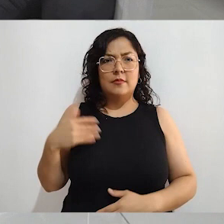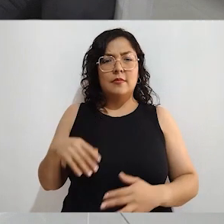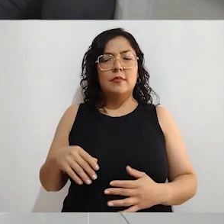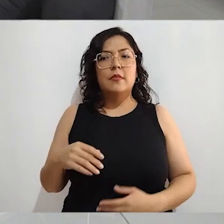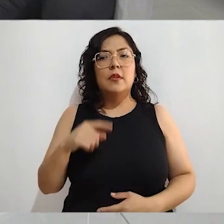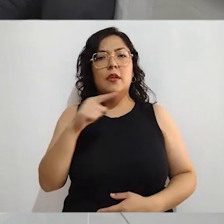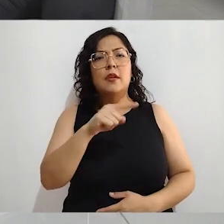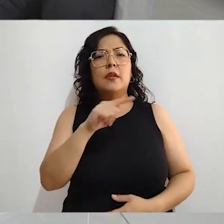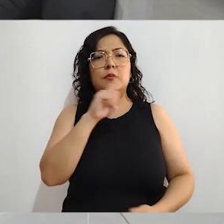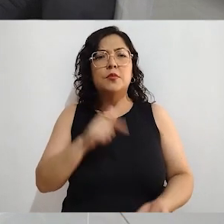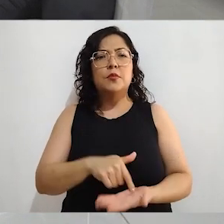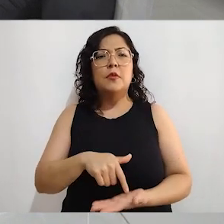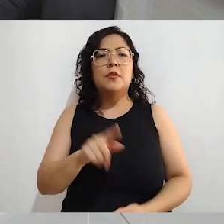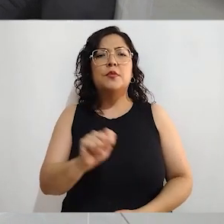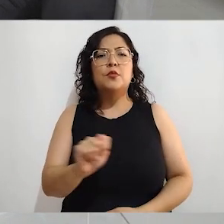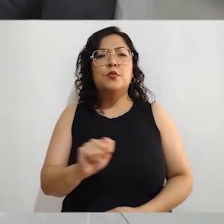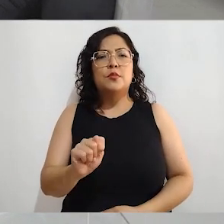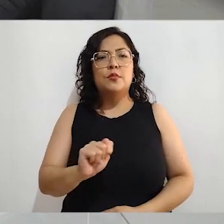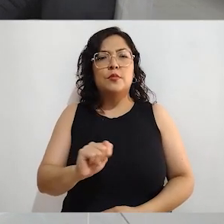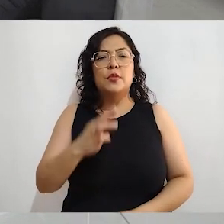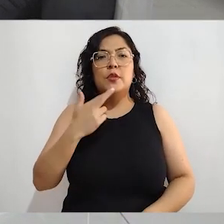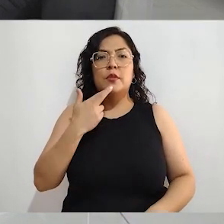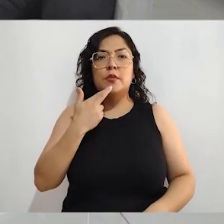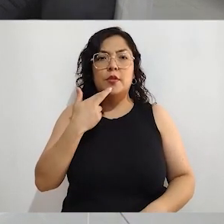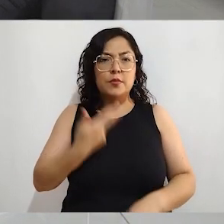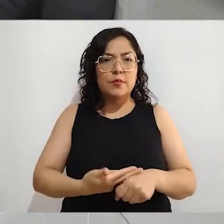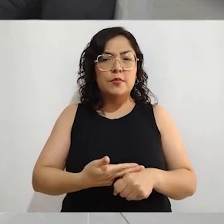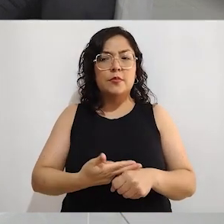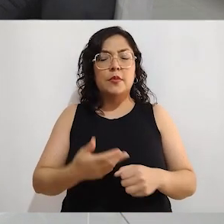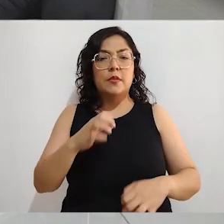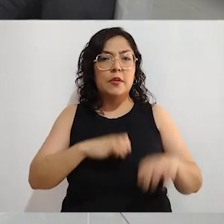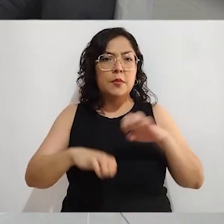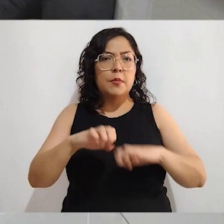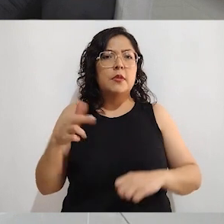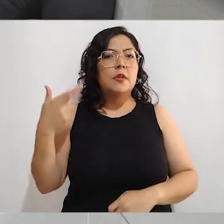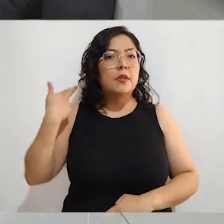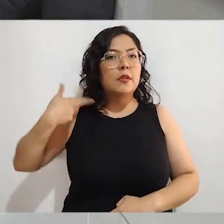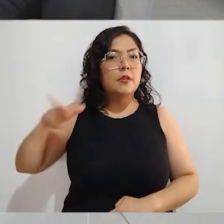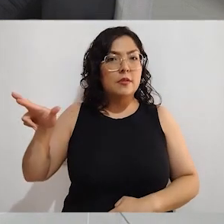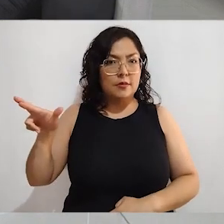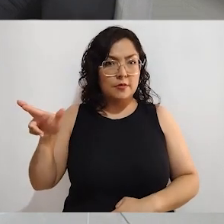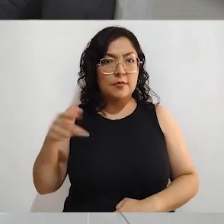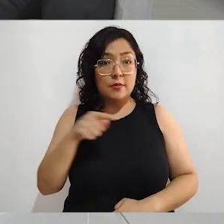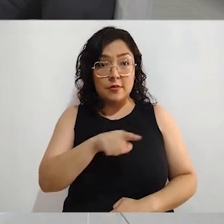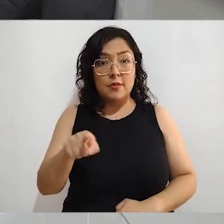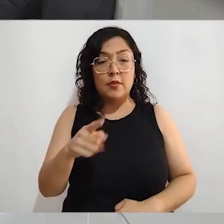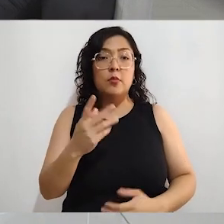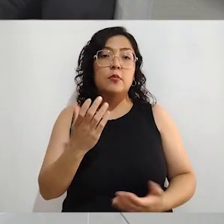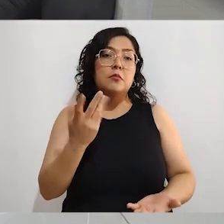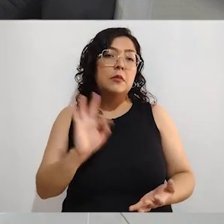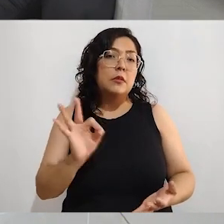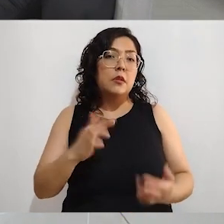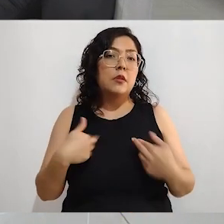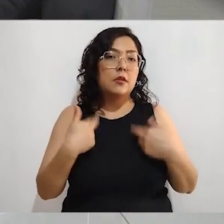Torreón, para que también sus afiliados ahí den algún descuento, a veces un postre, a veces alguna bebida, un